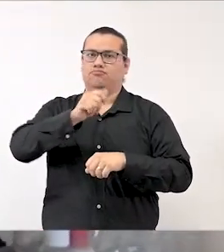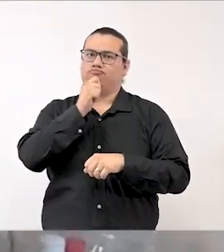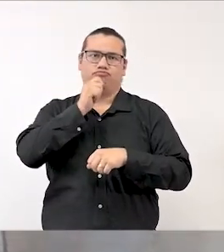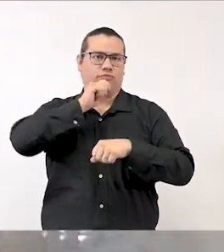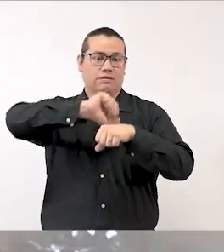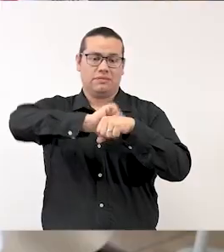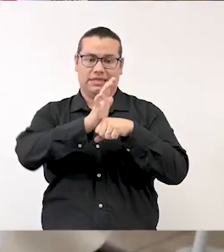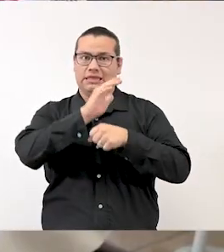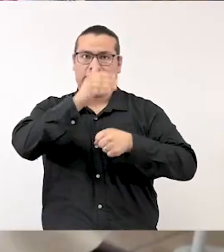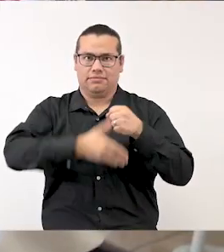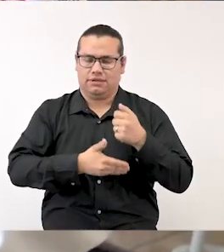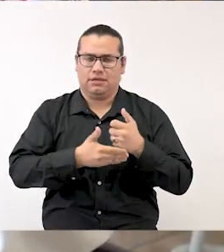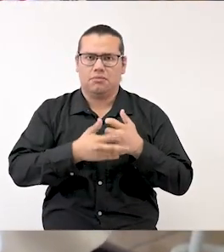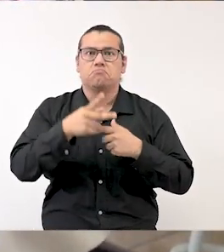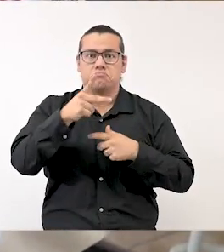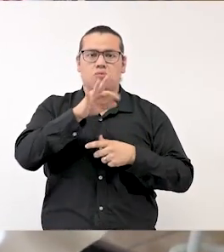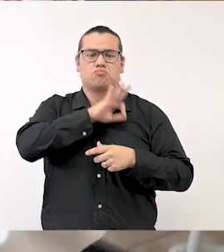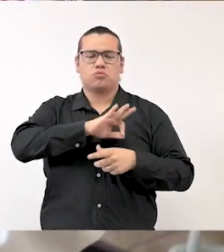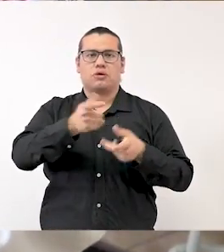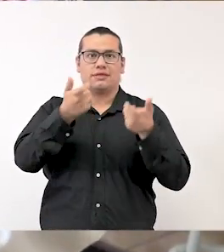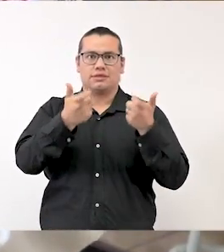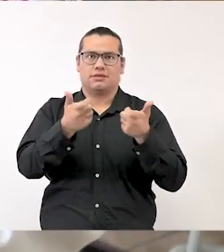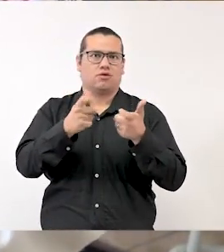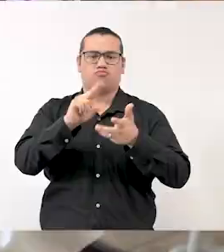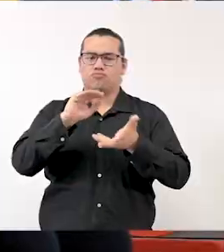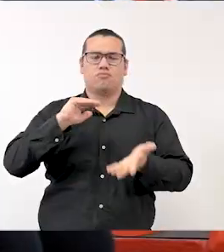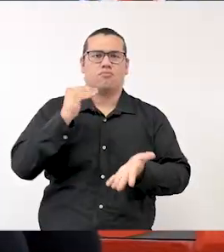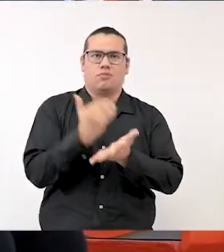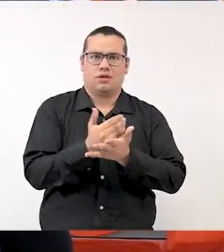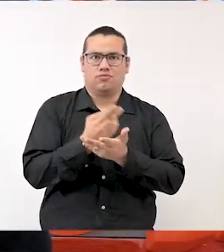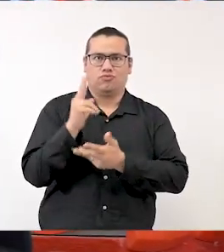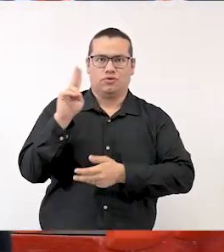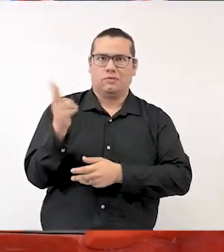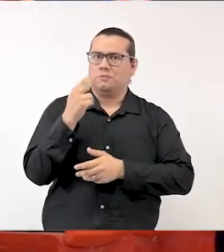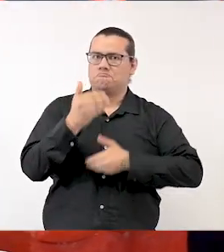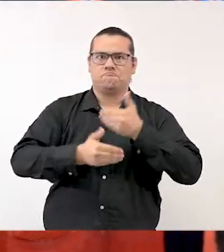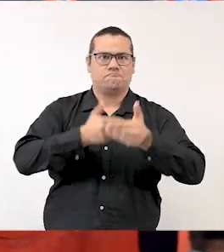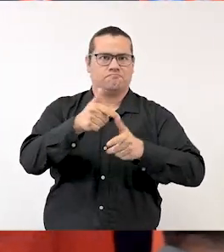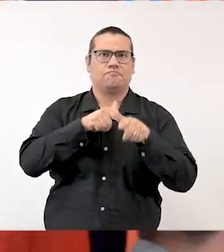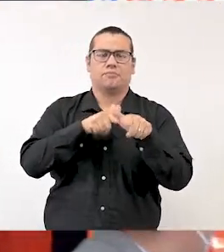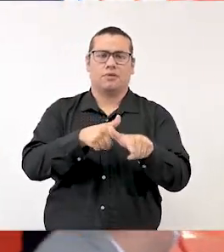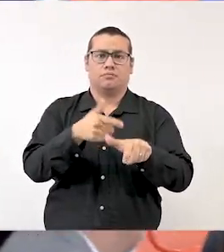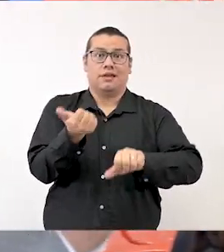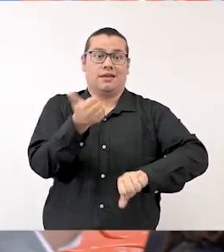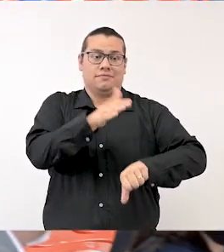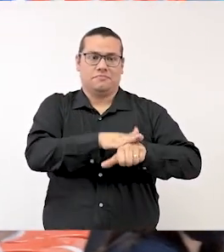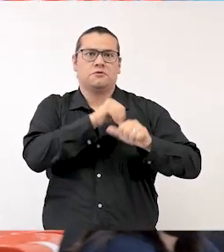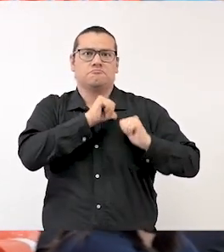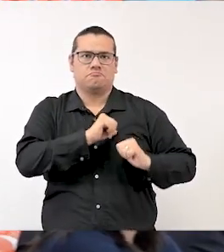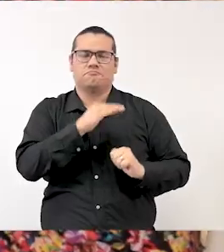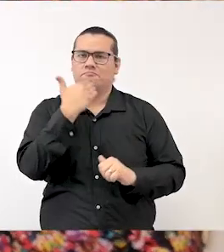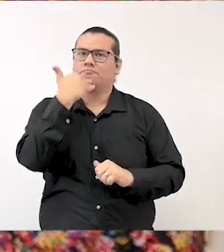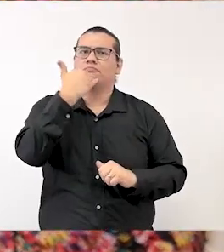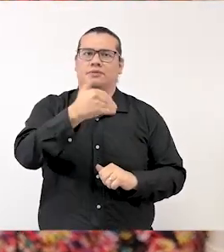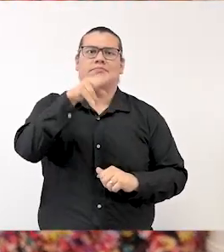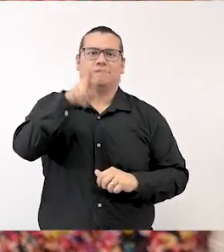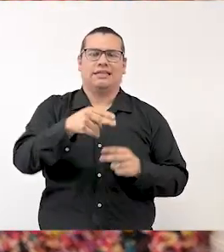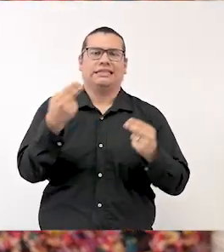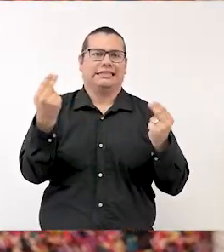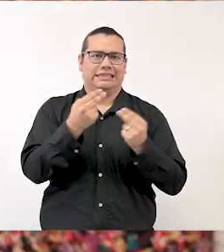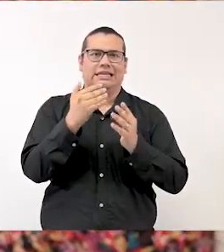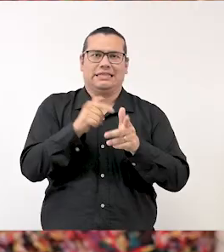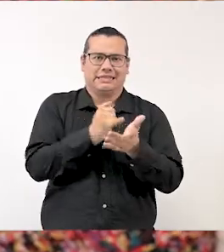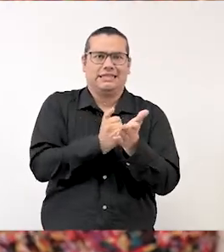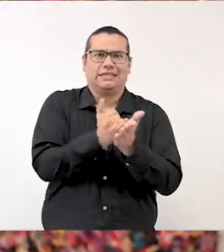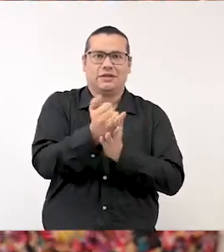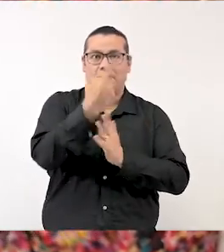no termina, se logró que la crisis financiera no paralizara a la universidad. La administración ha tomado las decisiones necesarias para